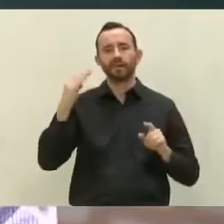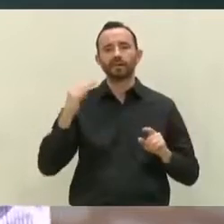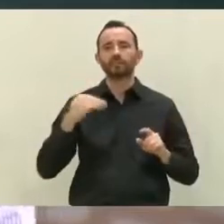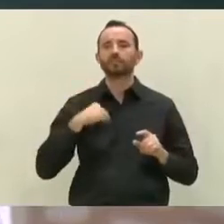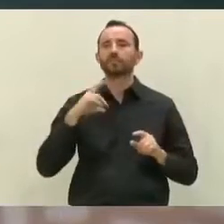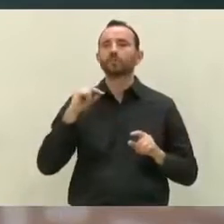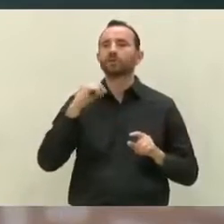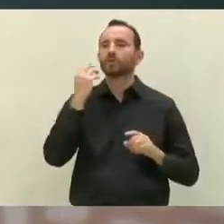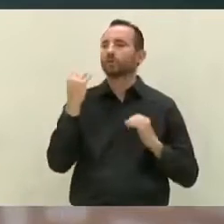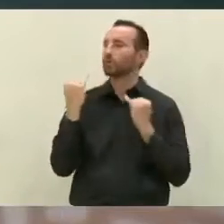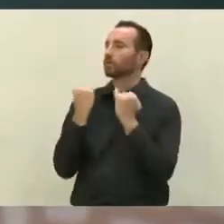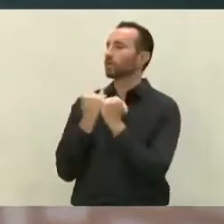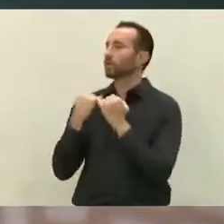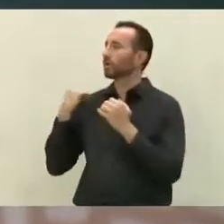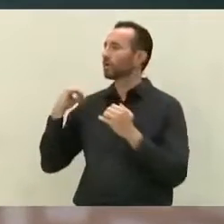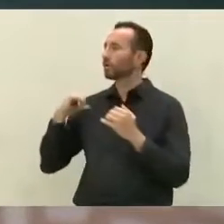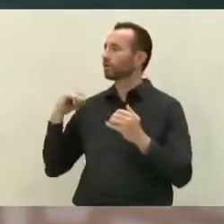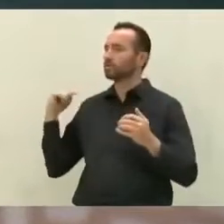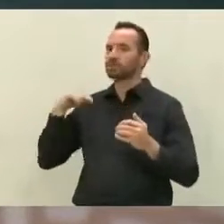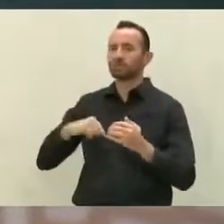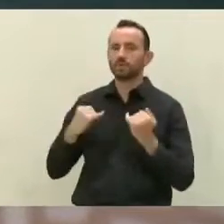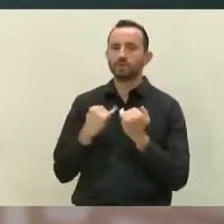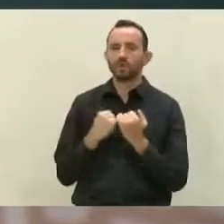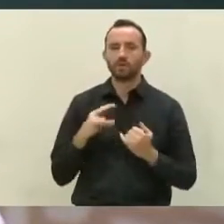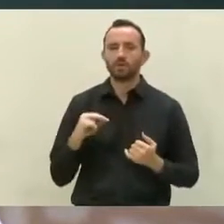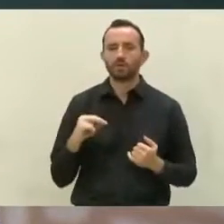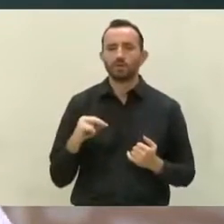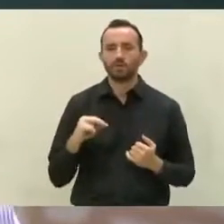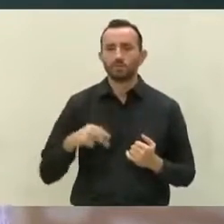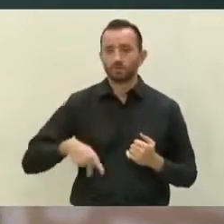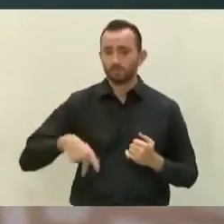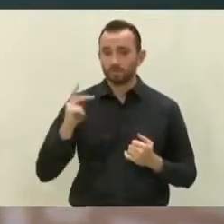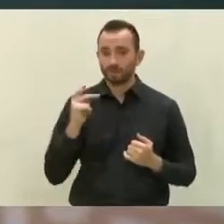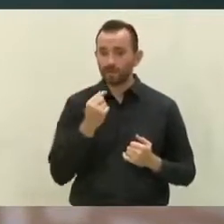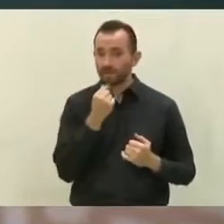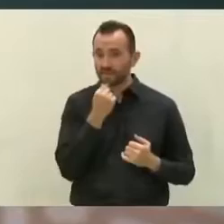está llorando y ya, ahí va,